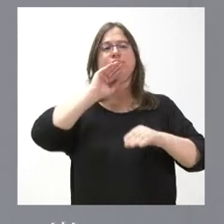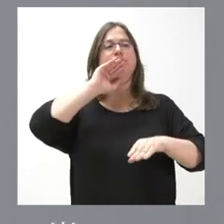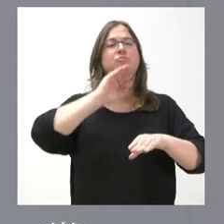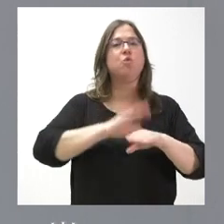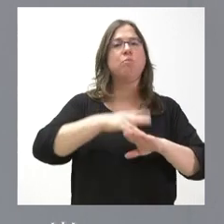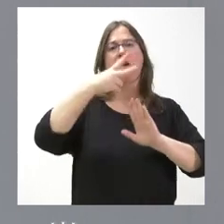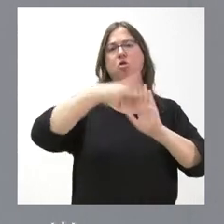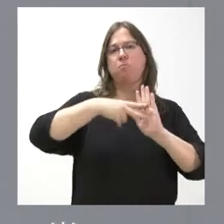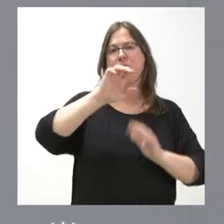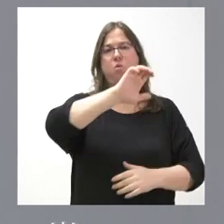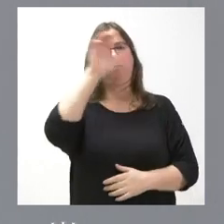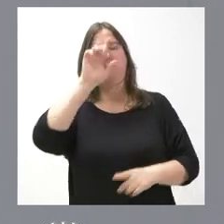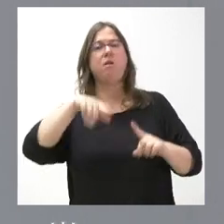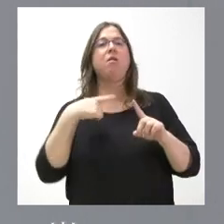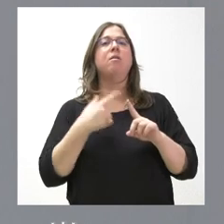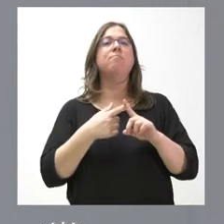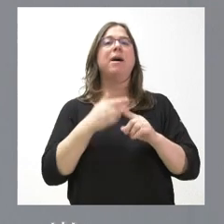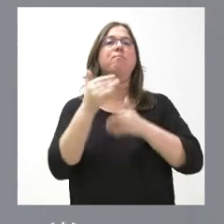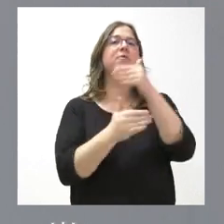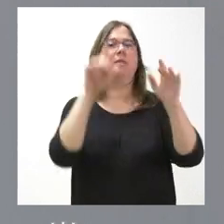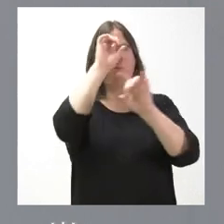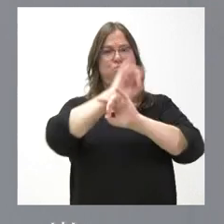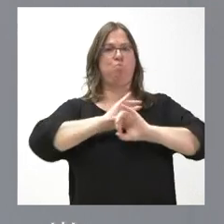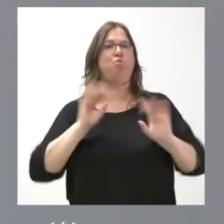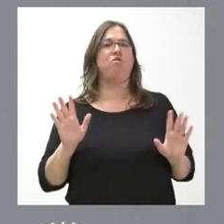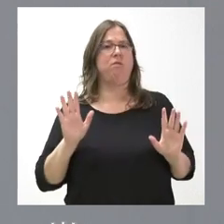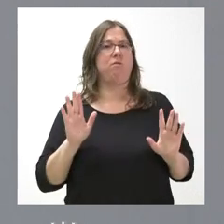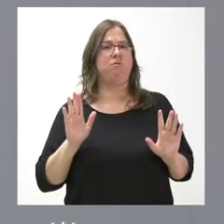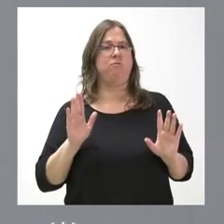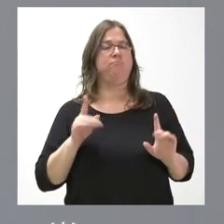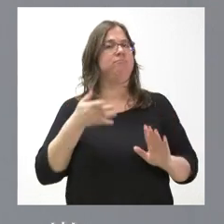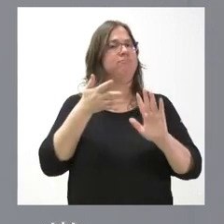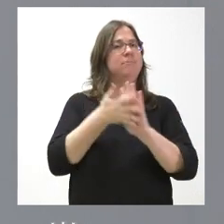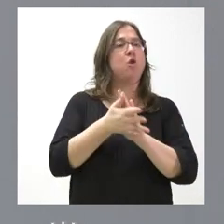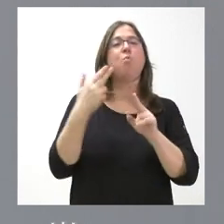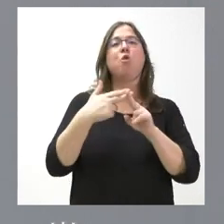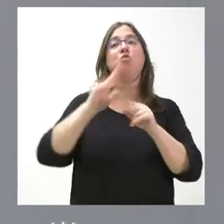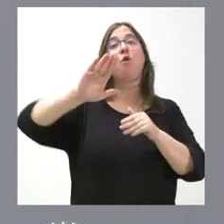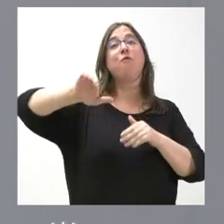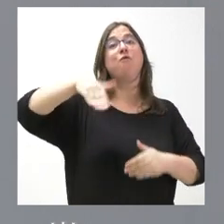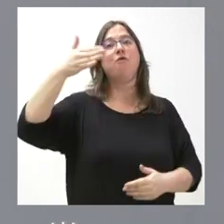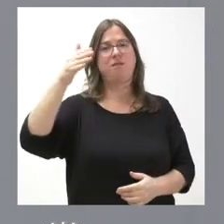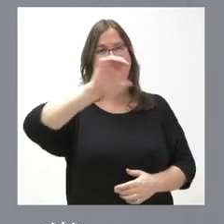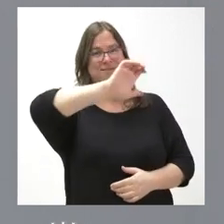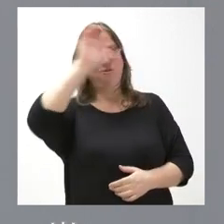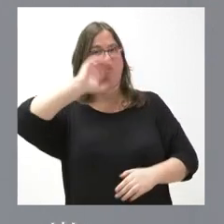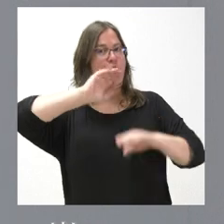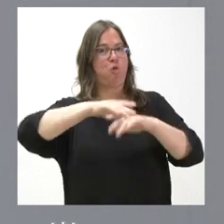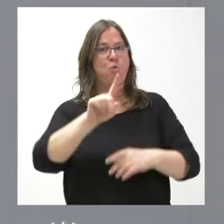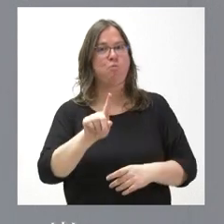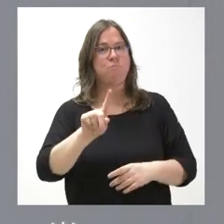Europea, pero también el establecimiento de un procedimiento claro que impida que productos de fuera de la Unión Europea que no cumplen estas condiciones